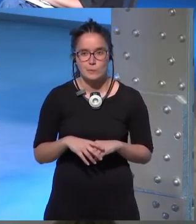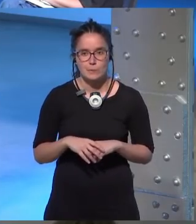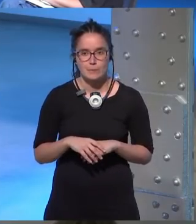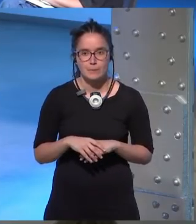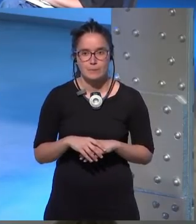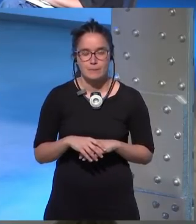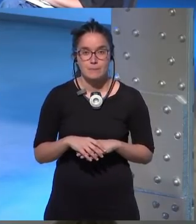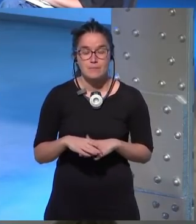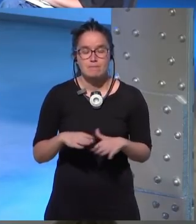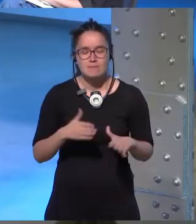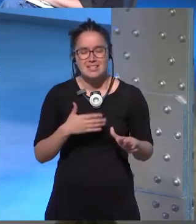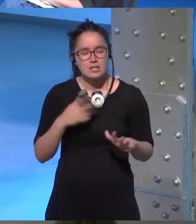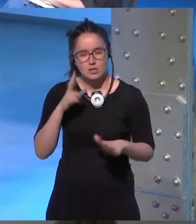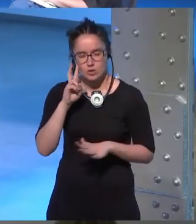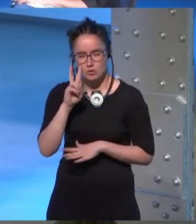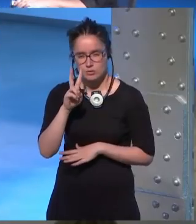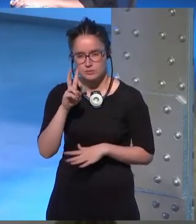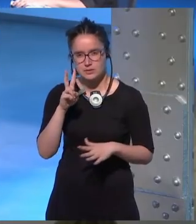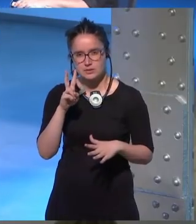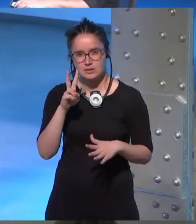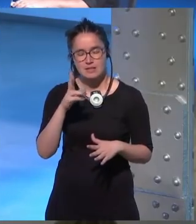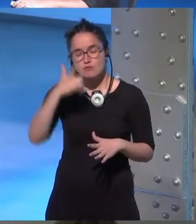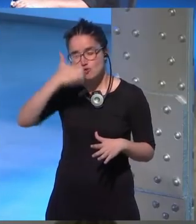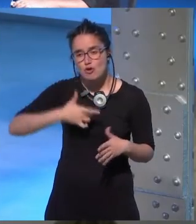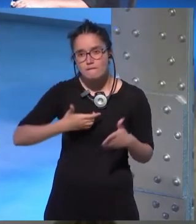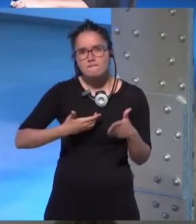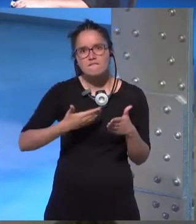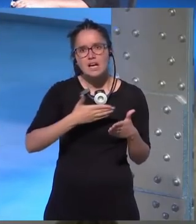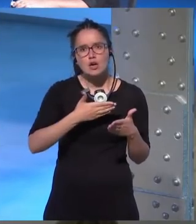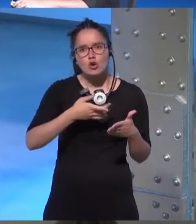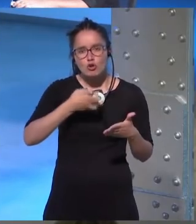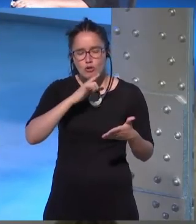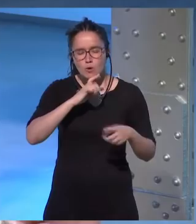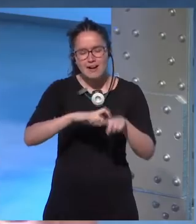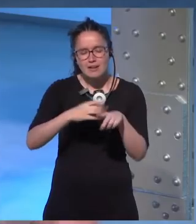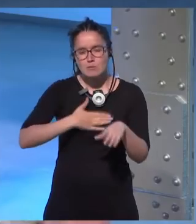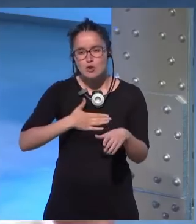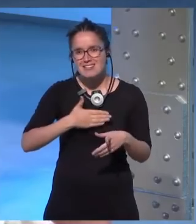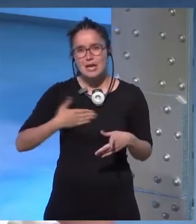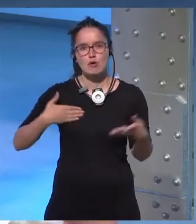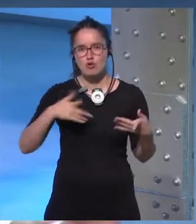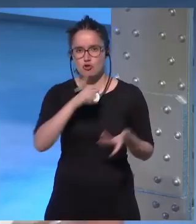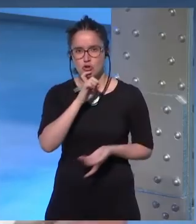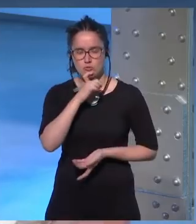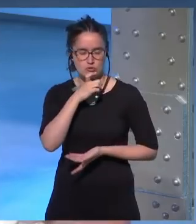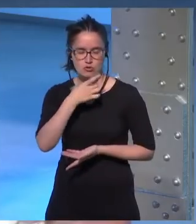quiero ver quién quiero ser hemos vivido inmersas en